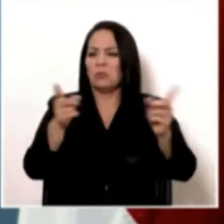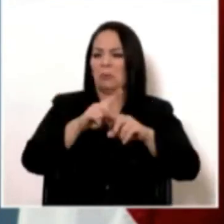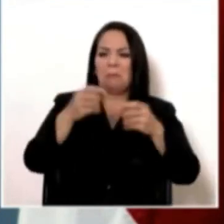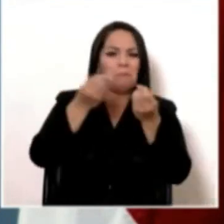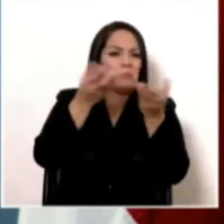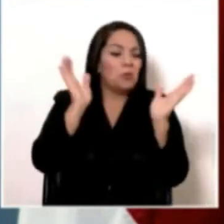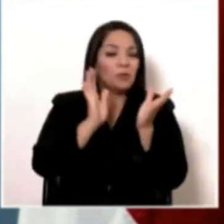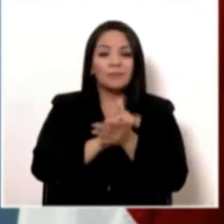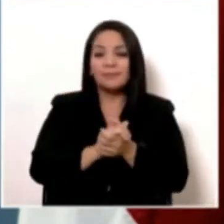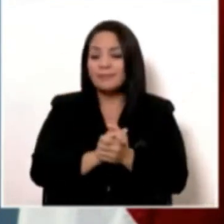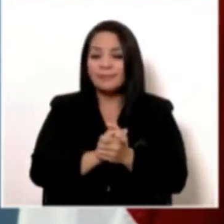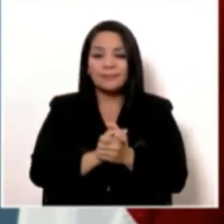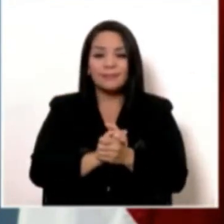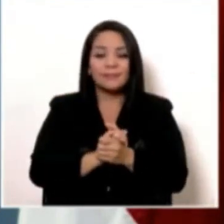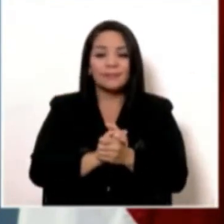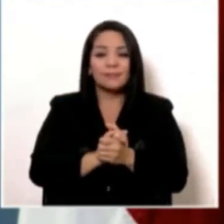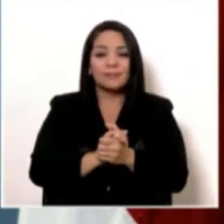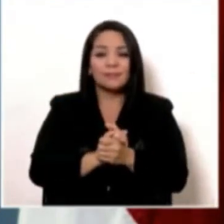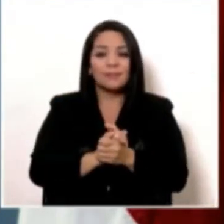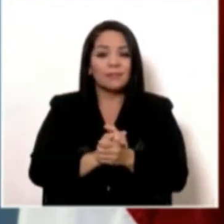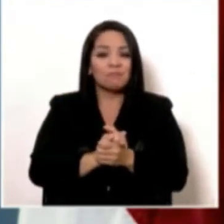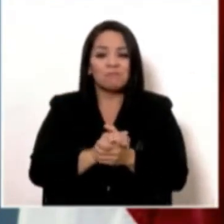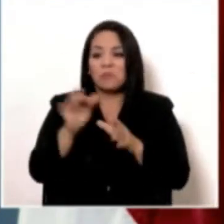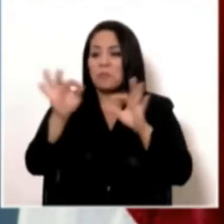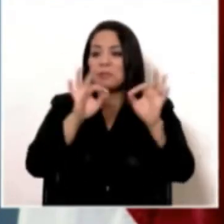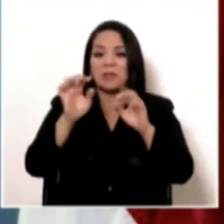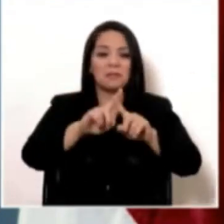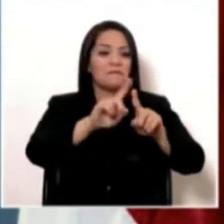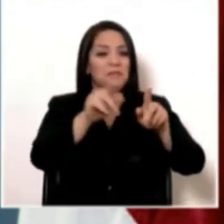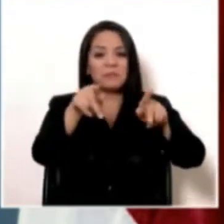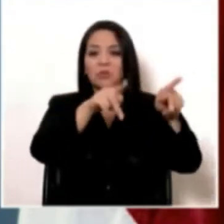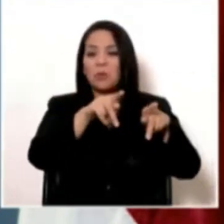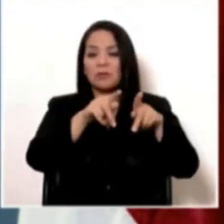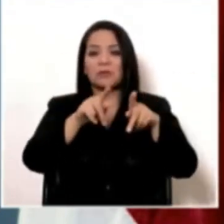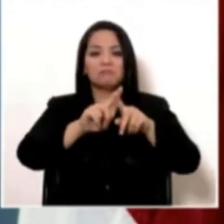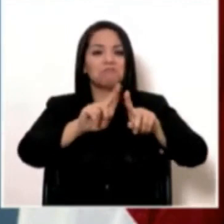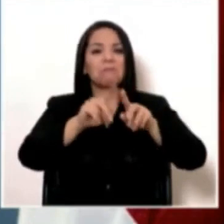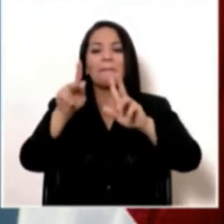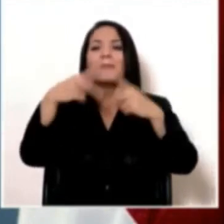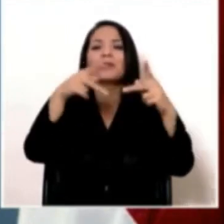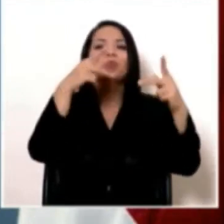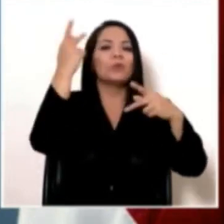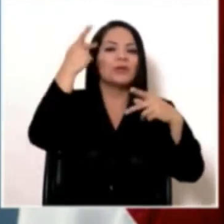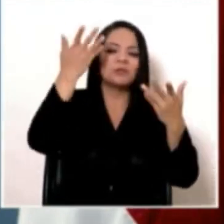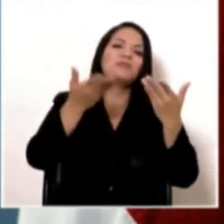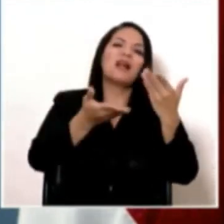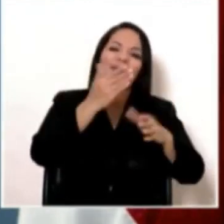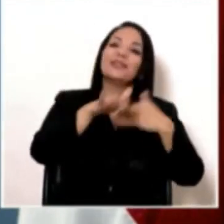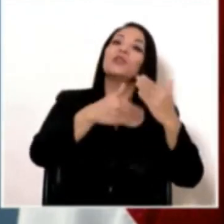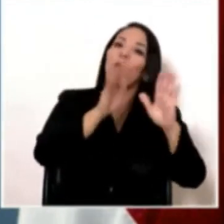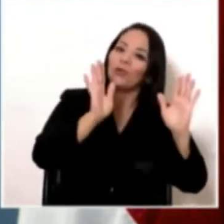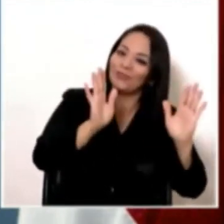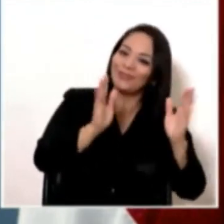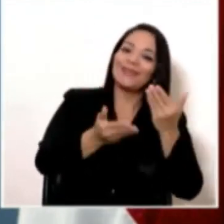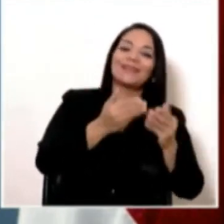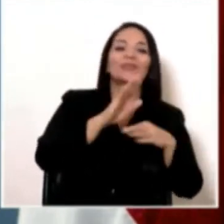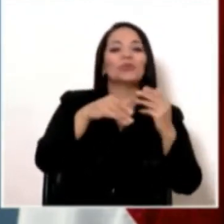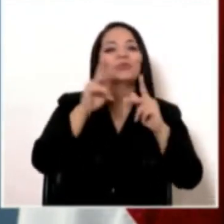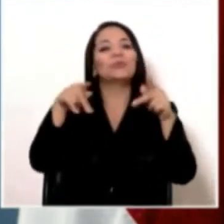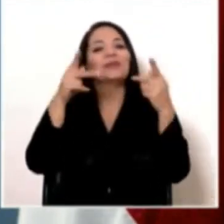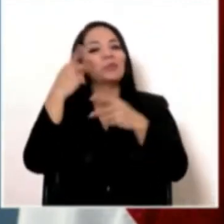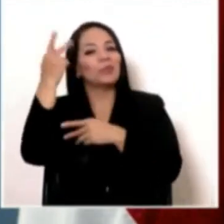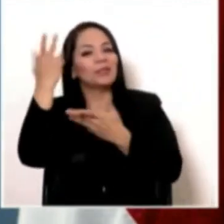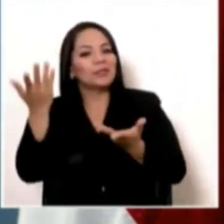Había de todos los partidos políticos, bueno de casi todos los partidos políticos,